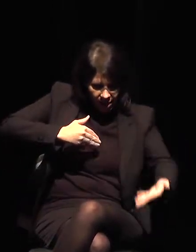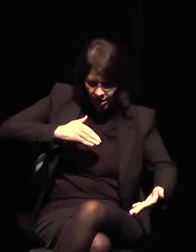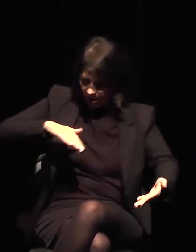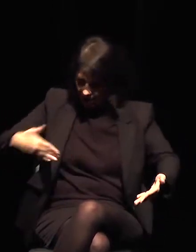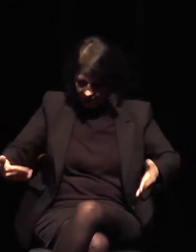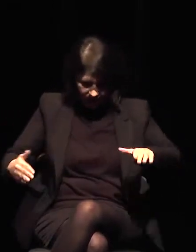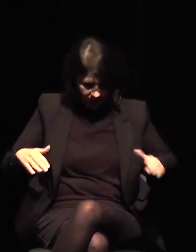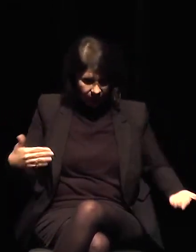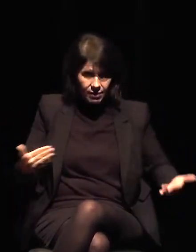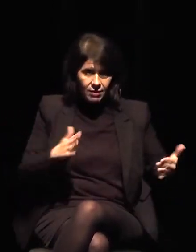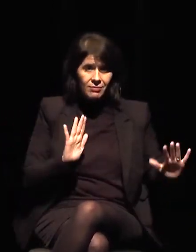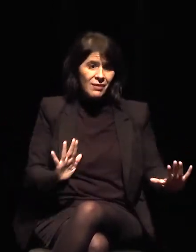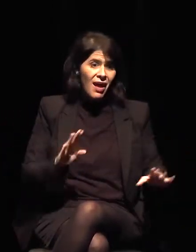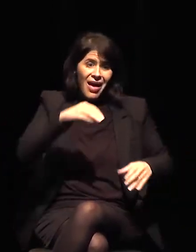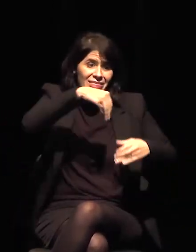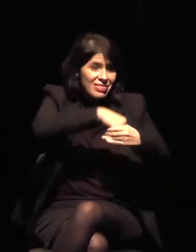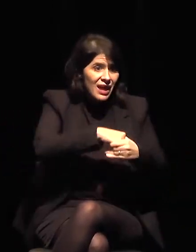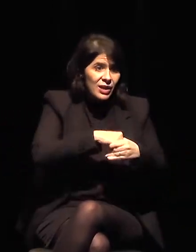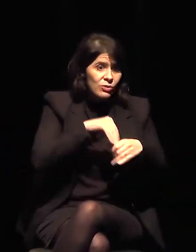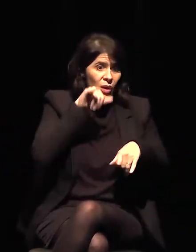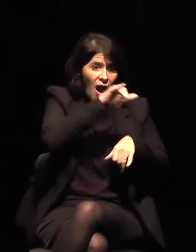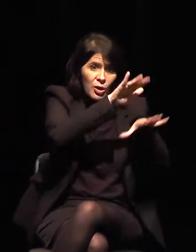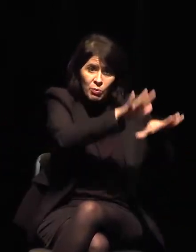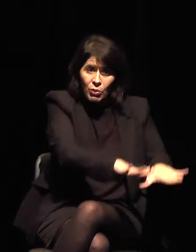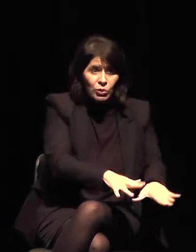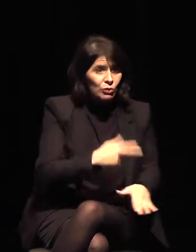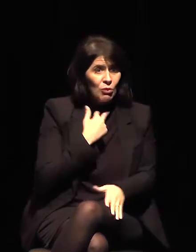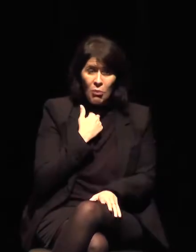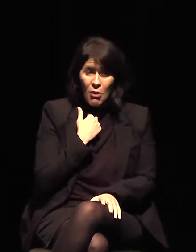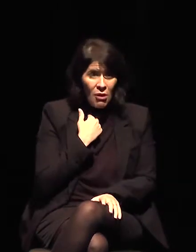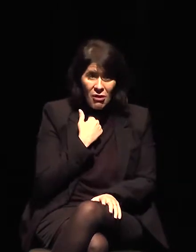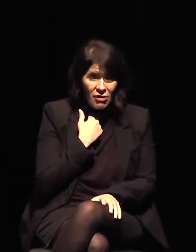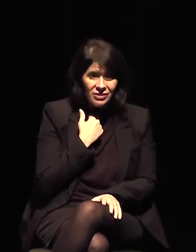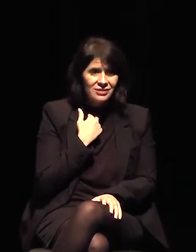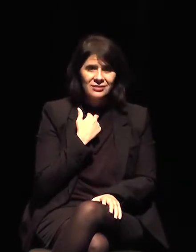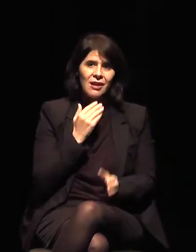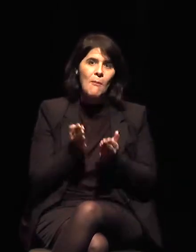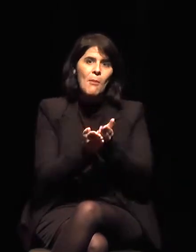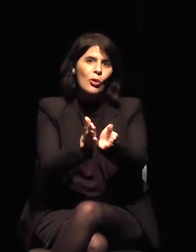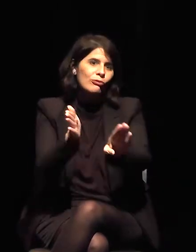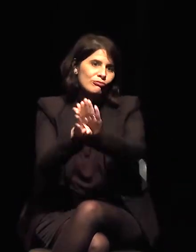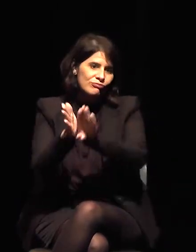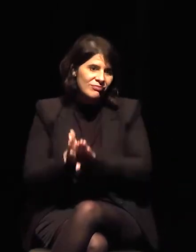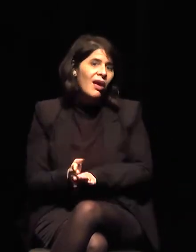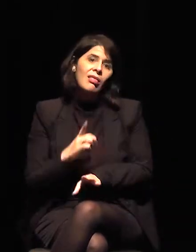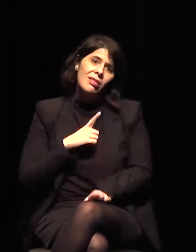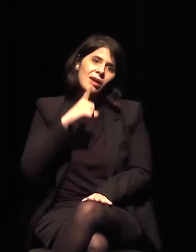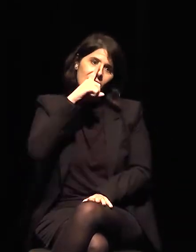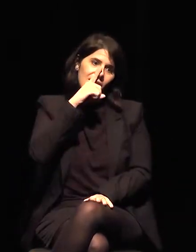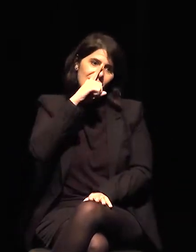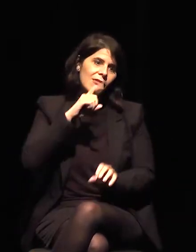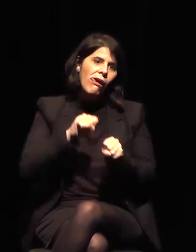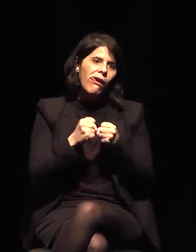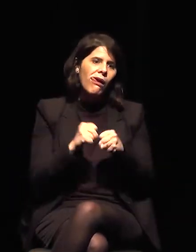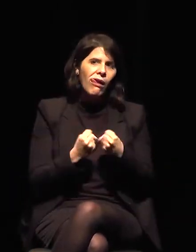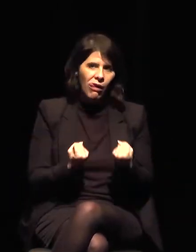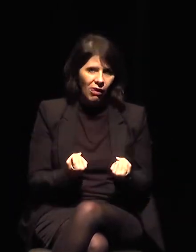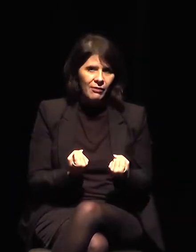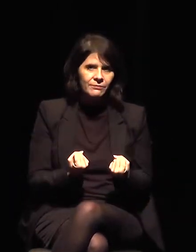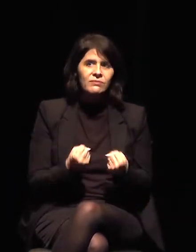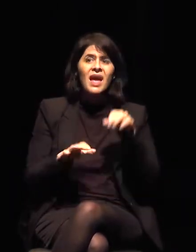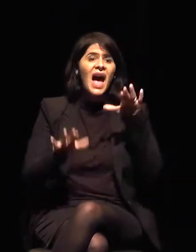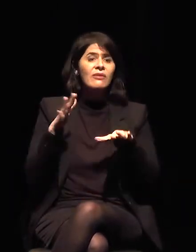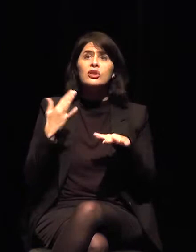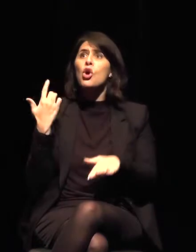estamos poniendo en riesgo todo un patrimonio que a veces es un patrimonio extranjero y aunque fuera nuestro, es un